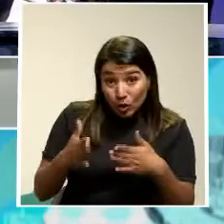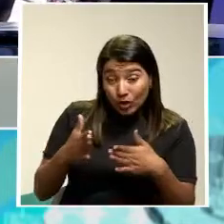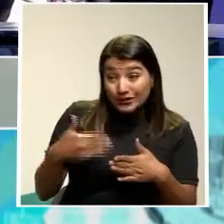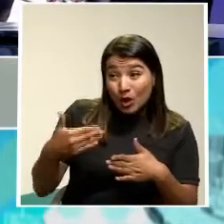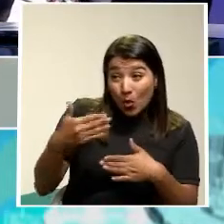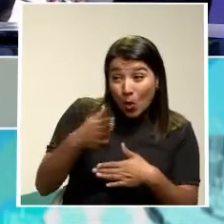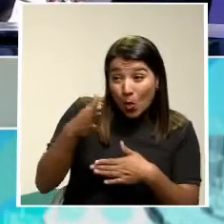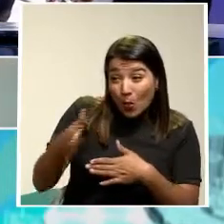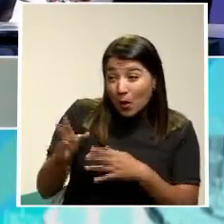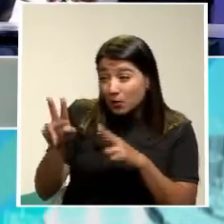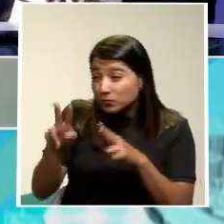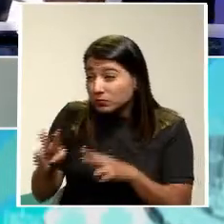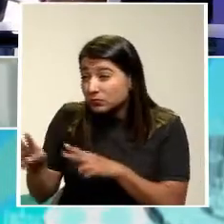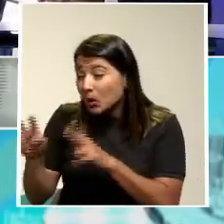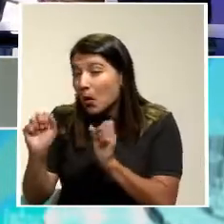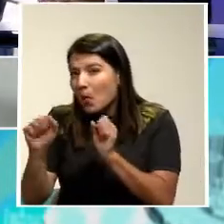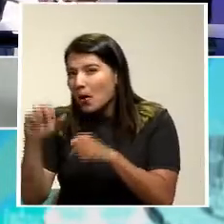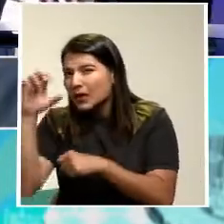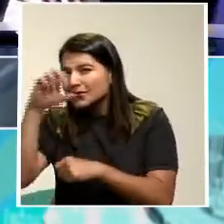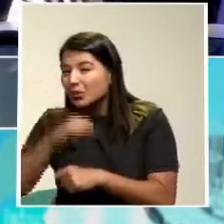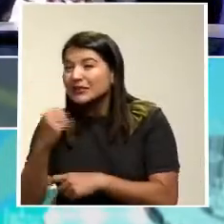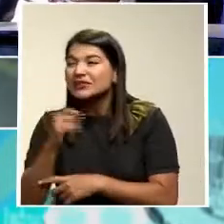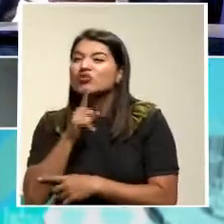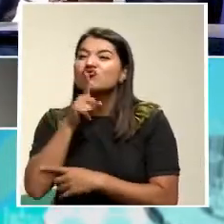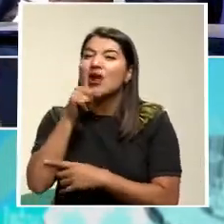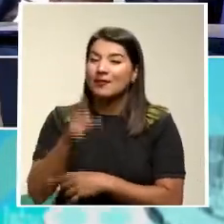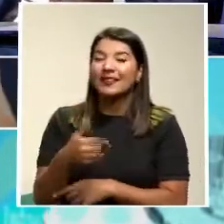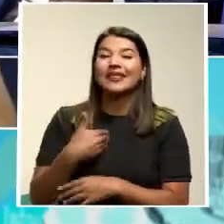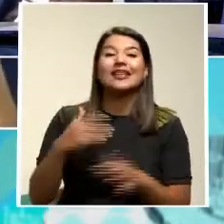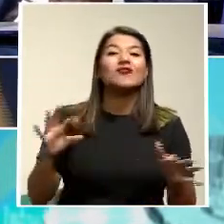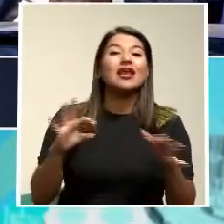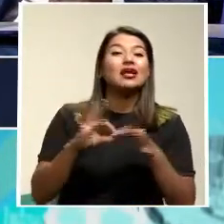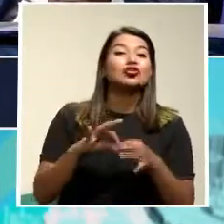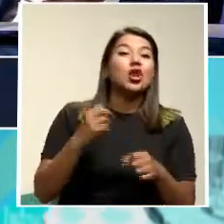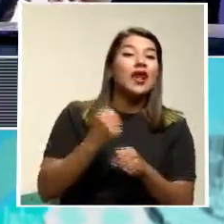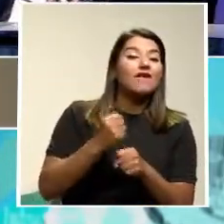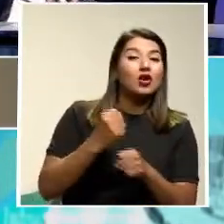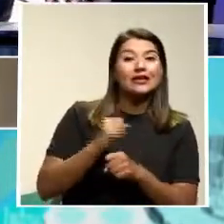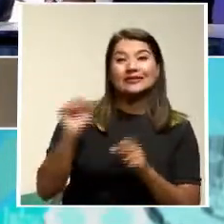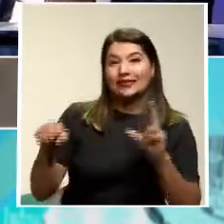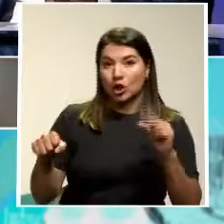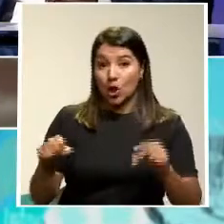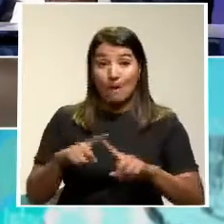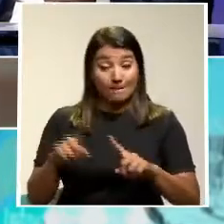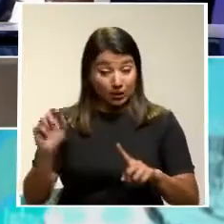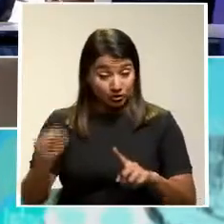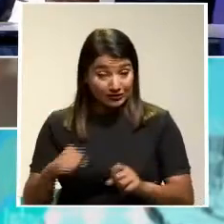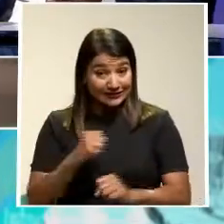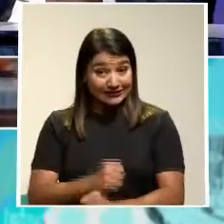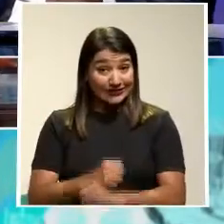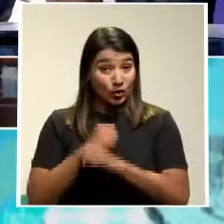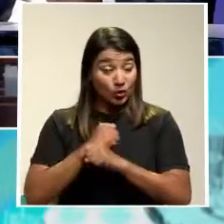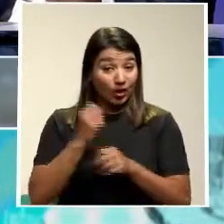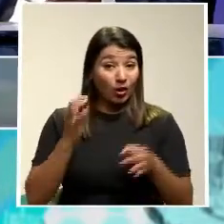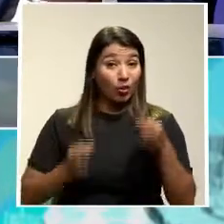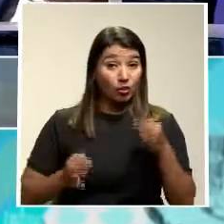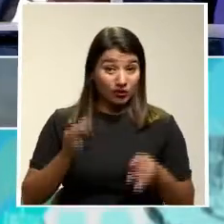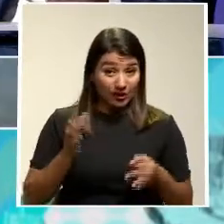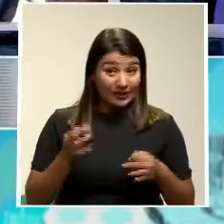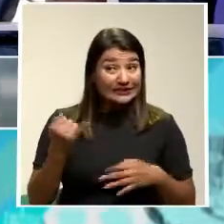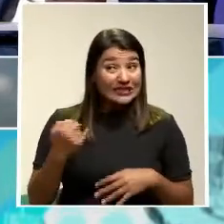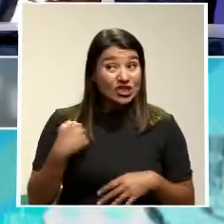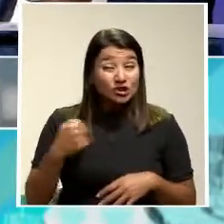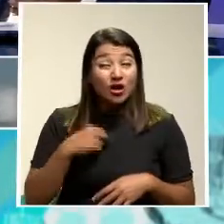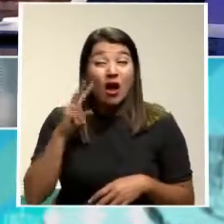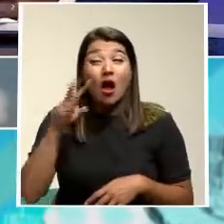Discernir Si hay una relación Laboral o no Pero si darle Una seguridad jurídica Con ellos Si encontramos Que puede haber Una relación